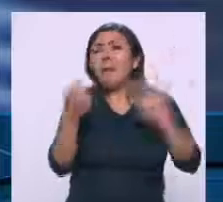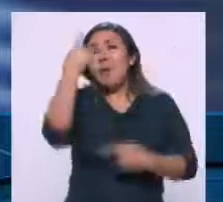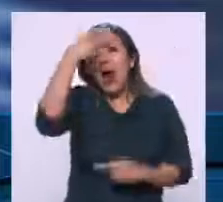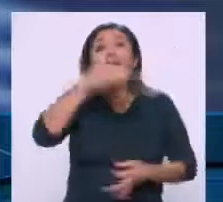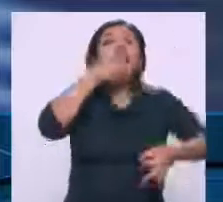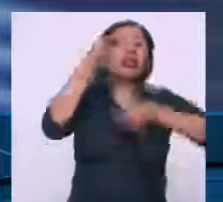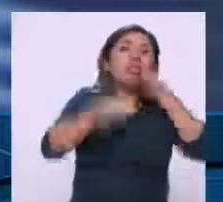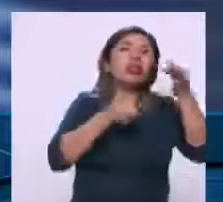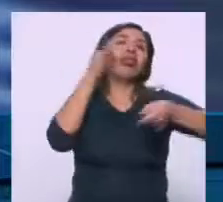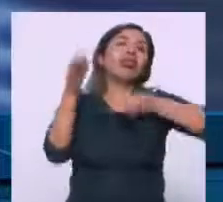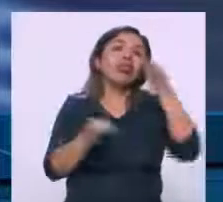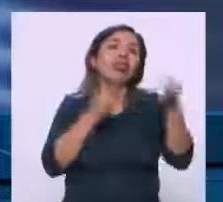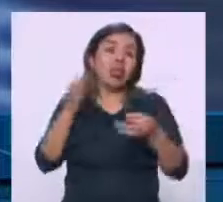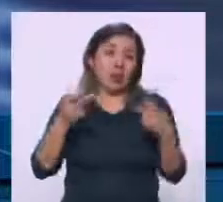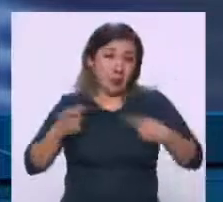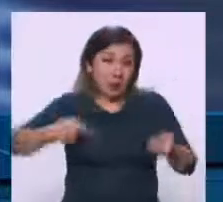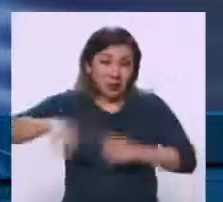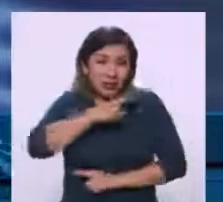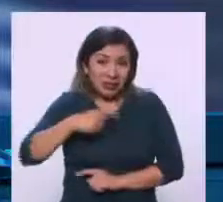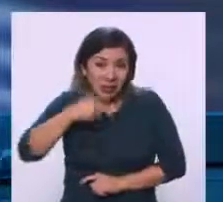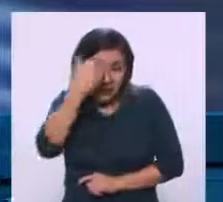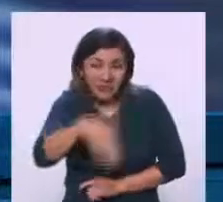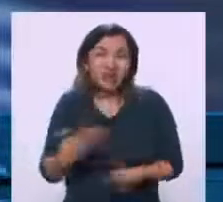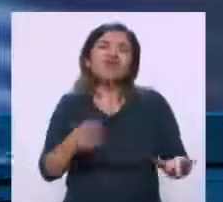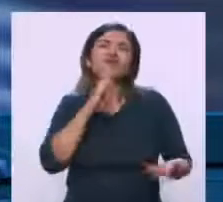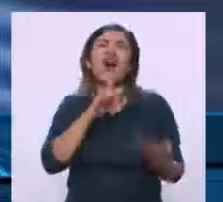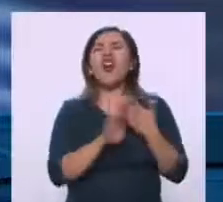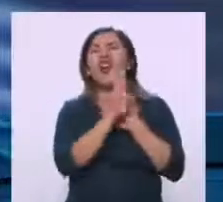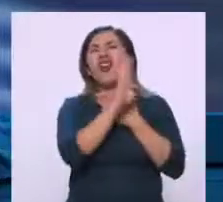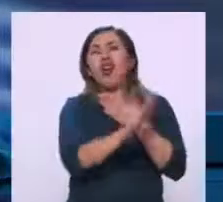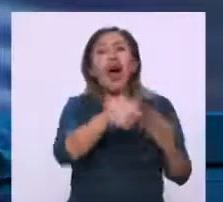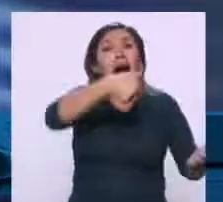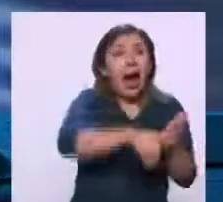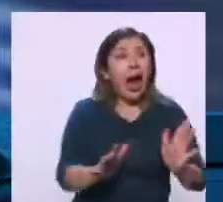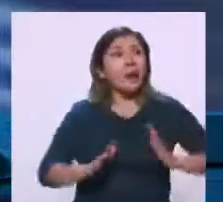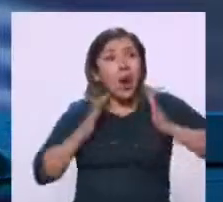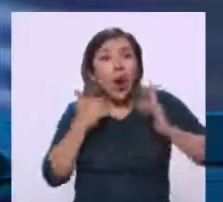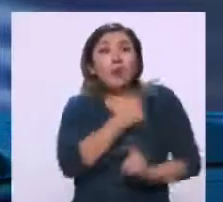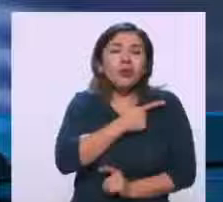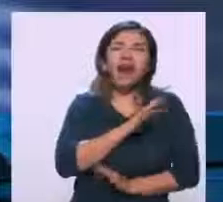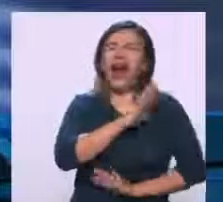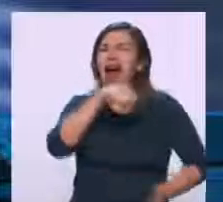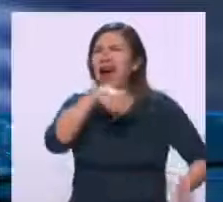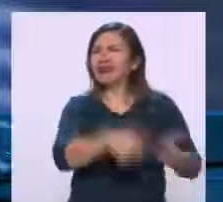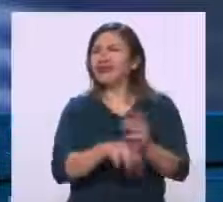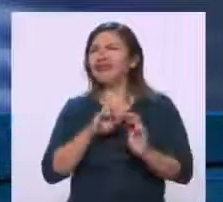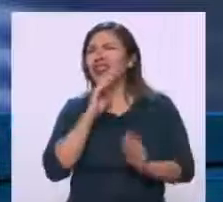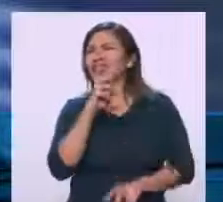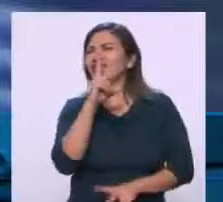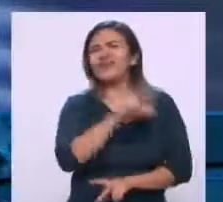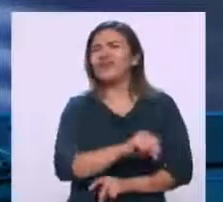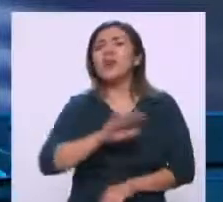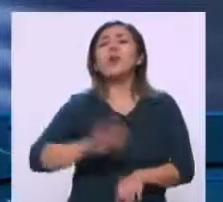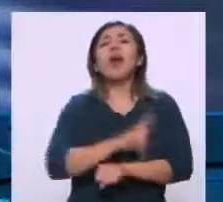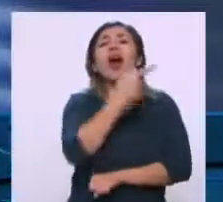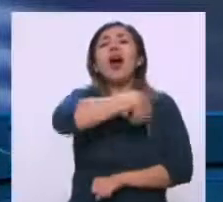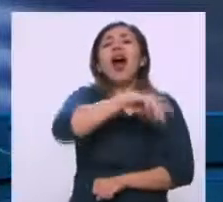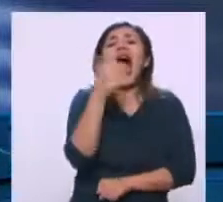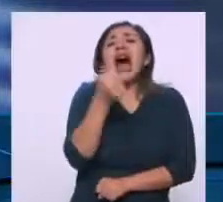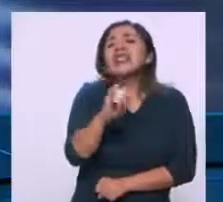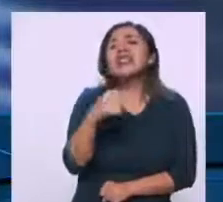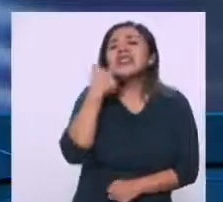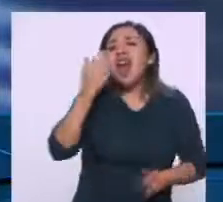hablen de él. Entonces, lo que la gente debe saber es que hay que evitar reaccionar, porque es lo que ellos buscan. Tiene un equipo muy